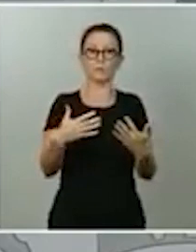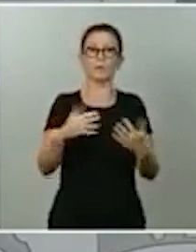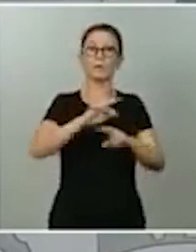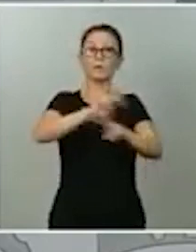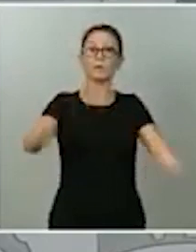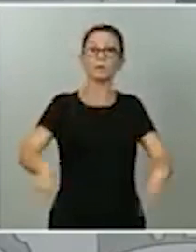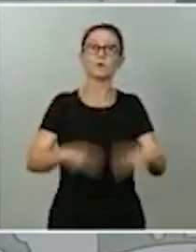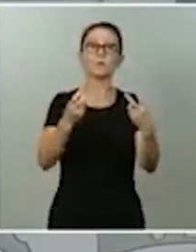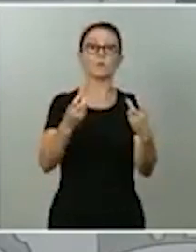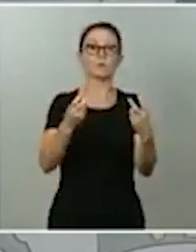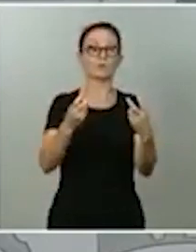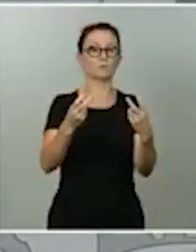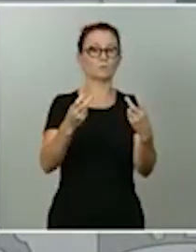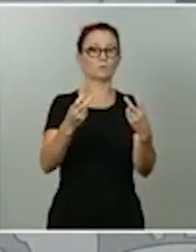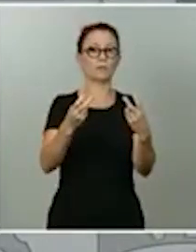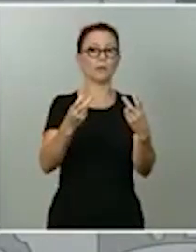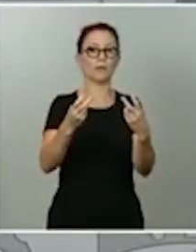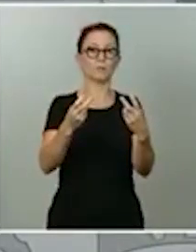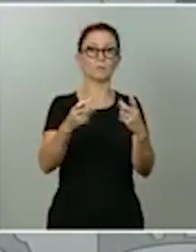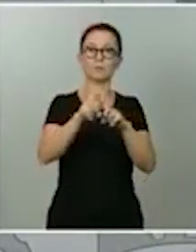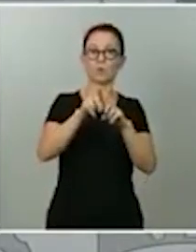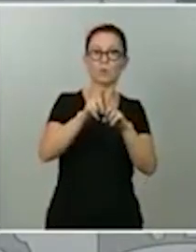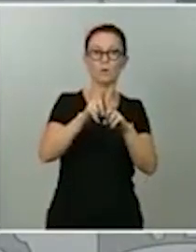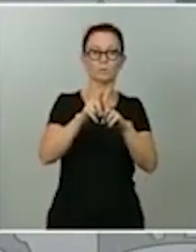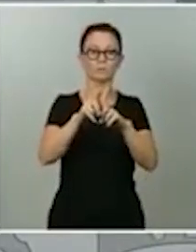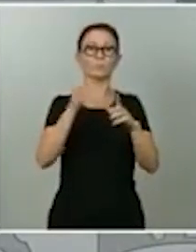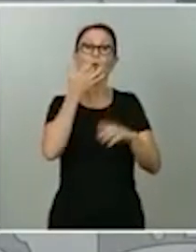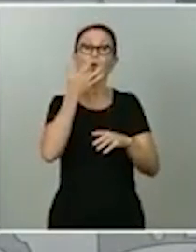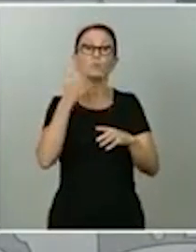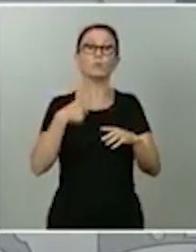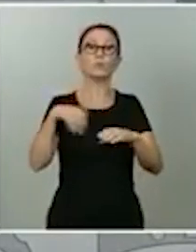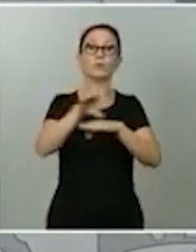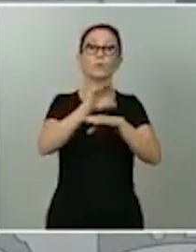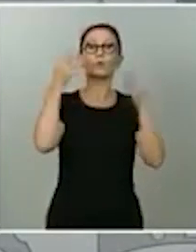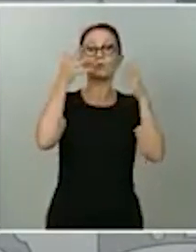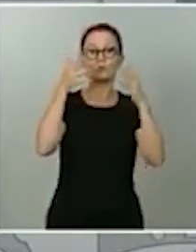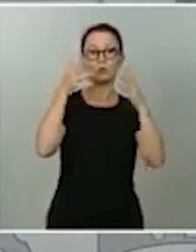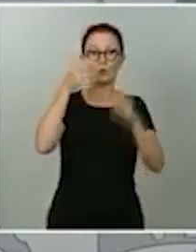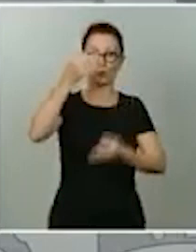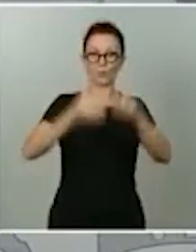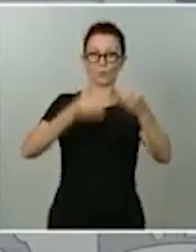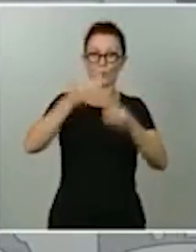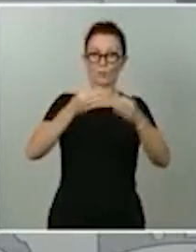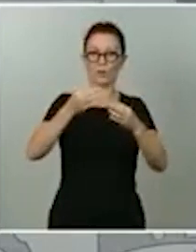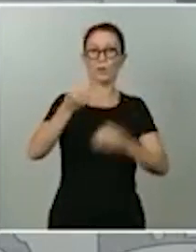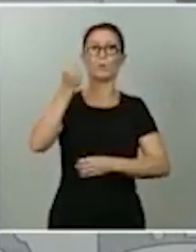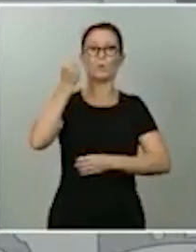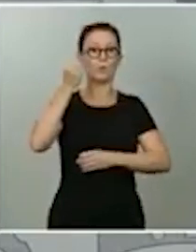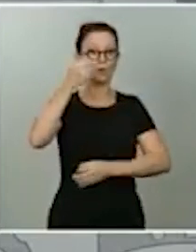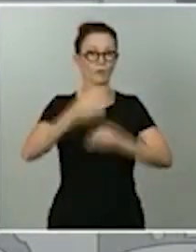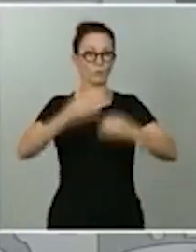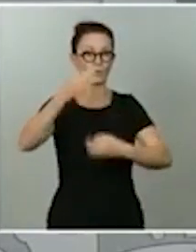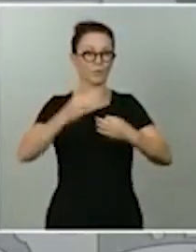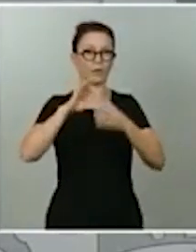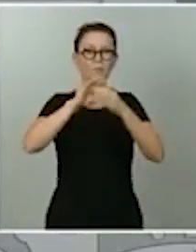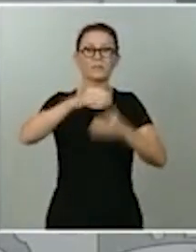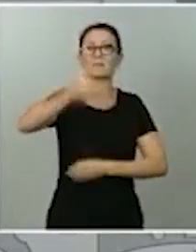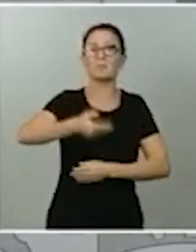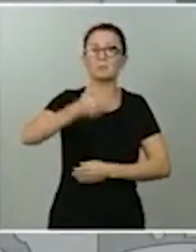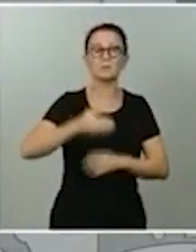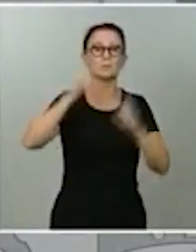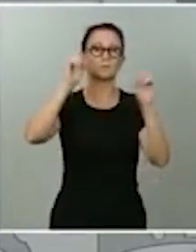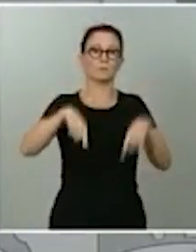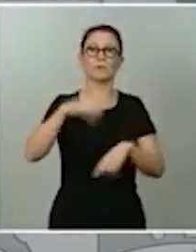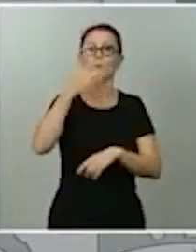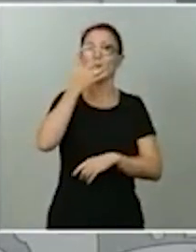muy importantes, como es, por ejemplo, el Consejo General del Poder Judicial, pero también de órganos directivos, como es, por ejemplo, el del ente